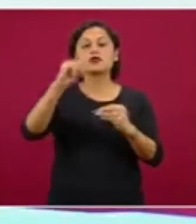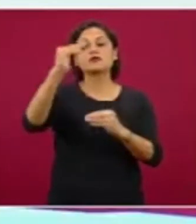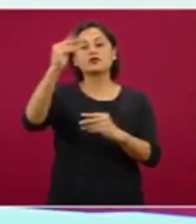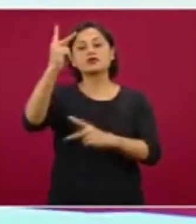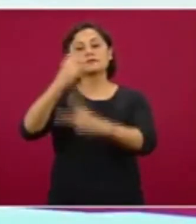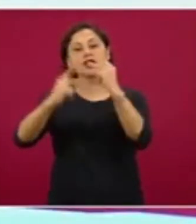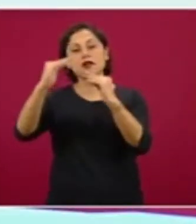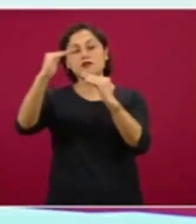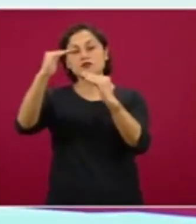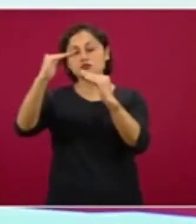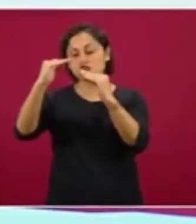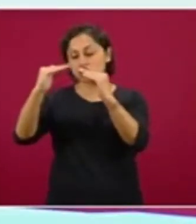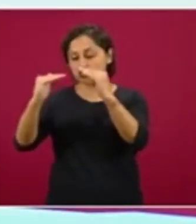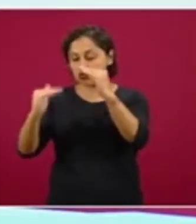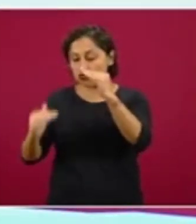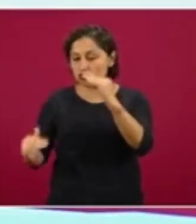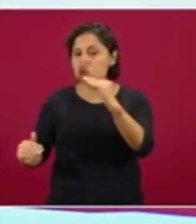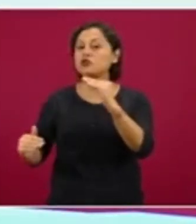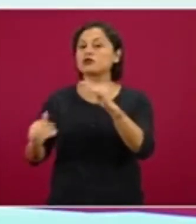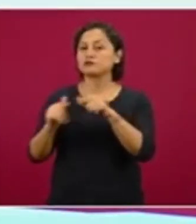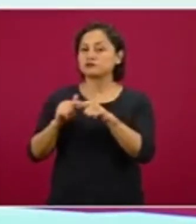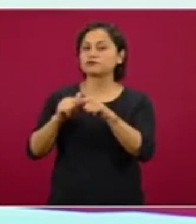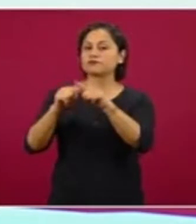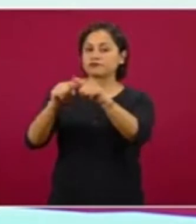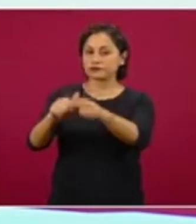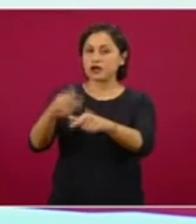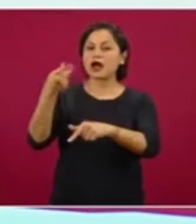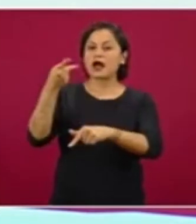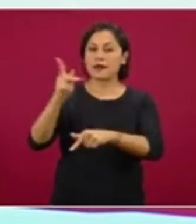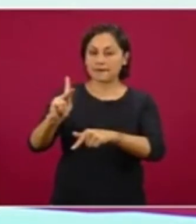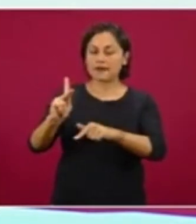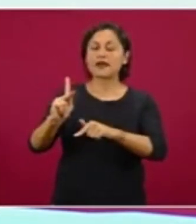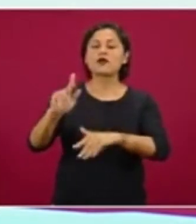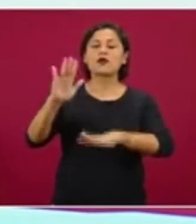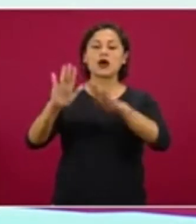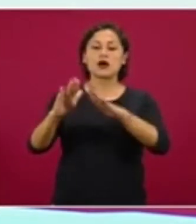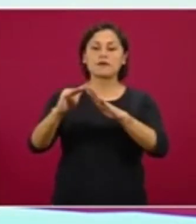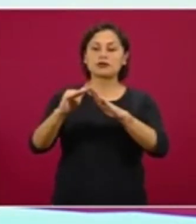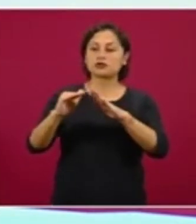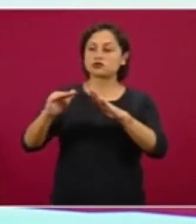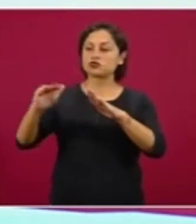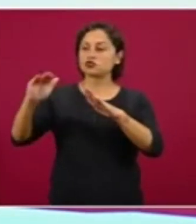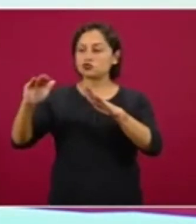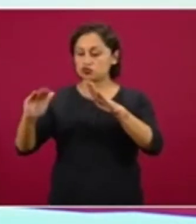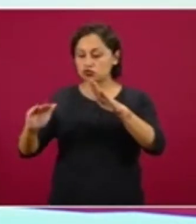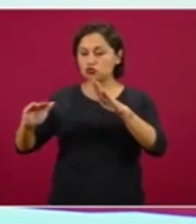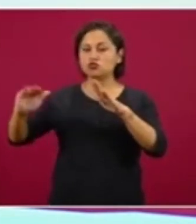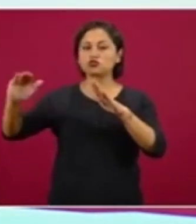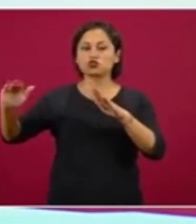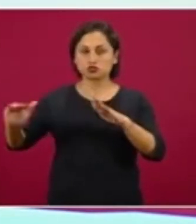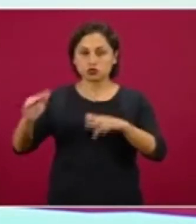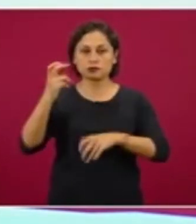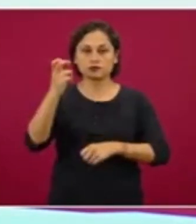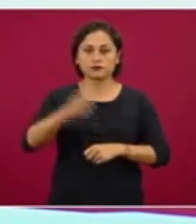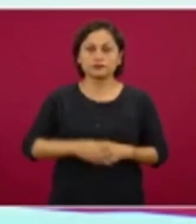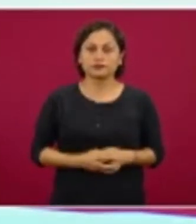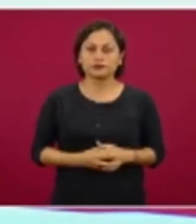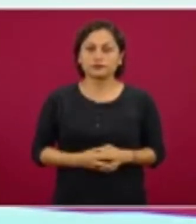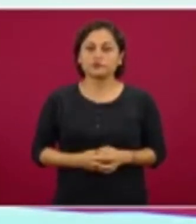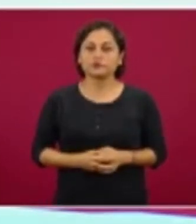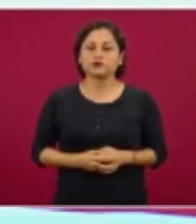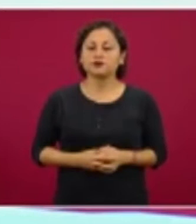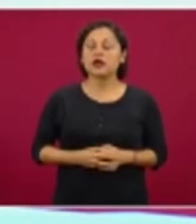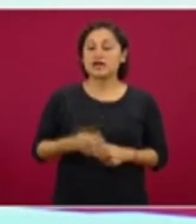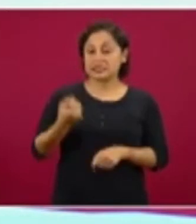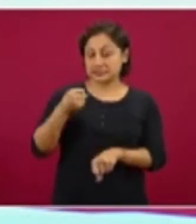sido progresivo, aunque por momentos con retardo o con disminución de la velocidad de cambio. Abrimos la semana con menos